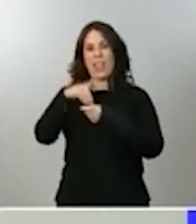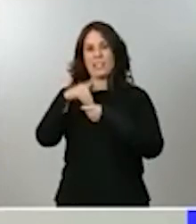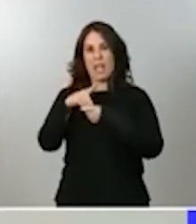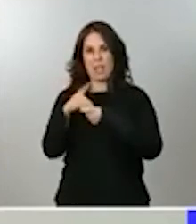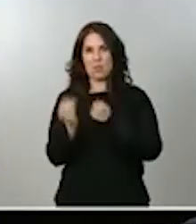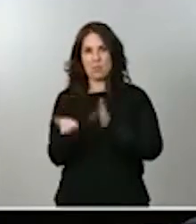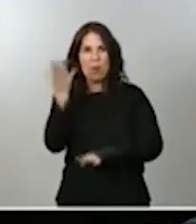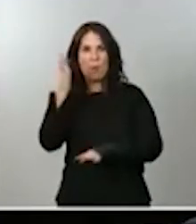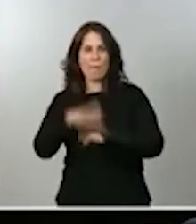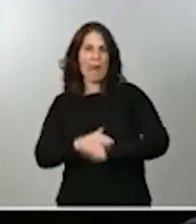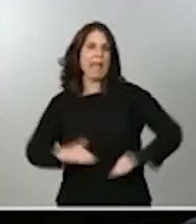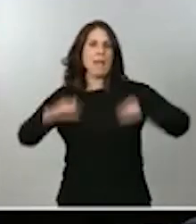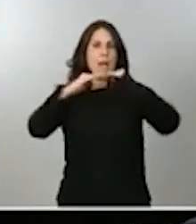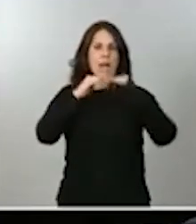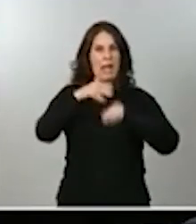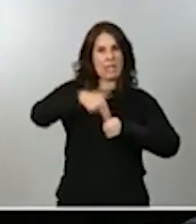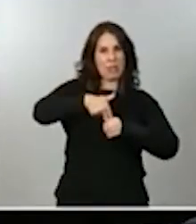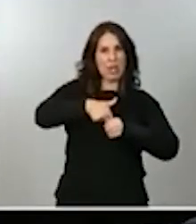Sí.